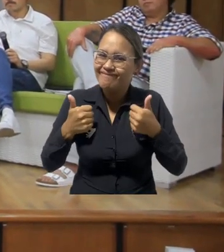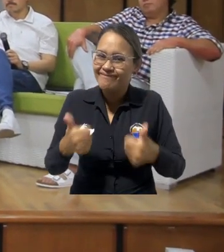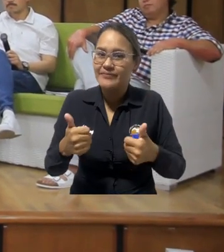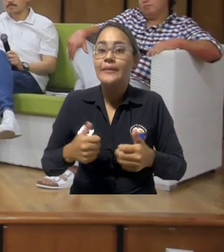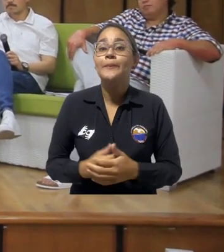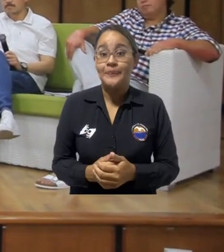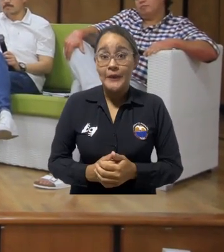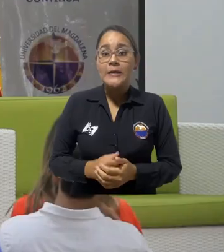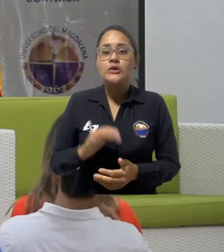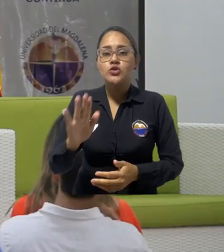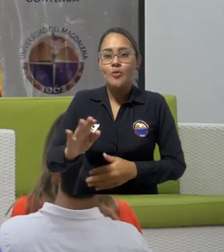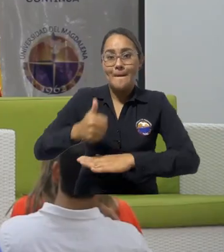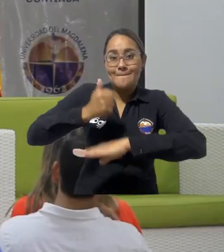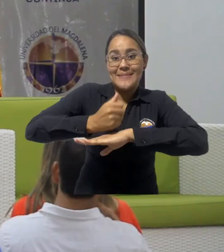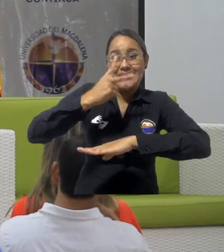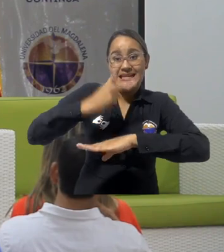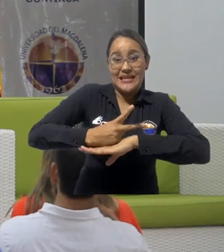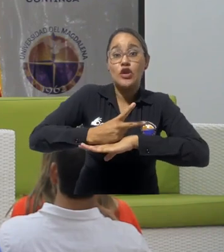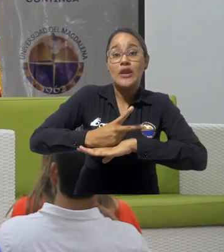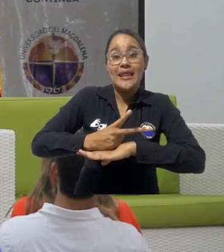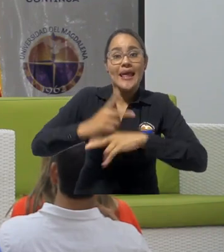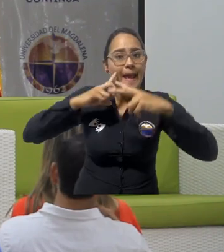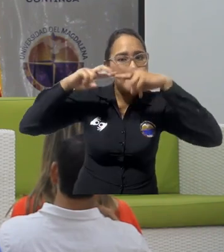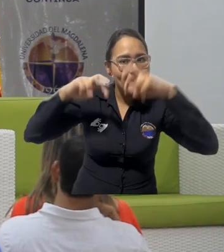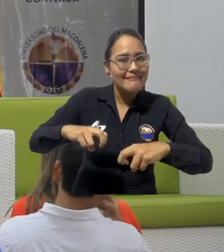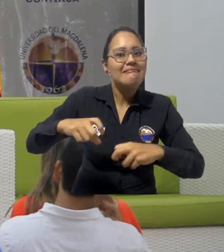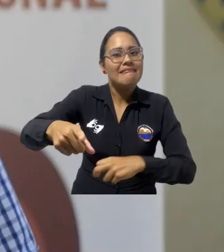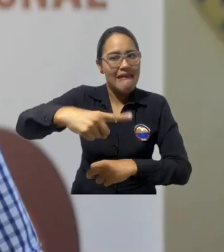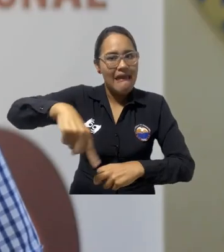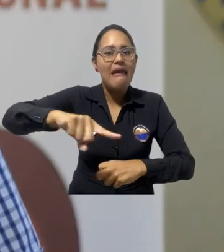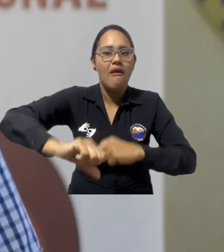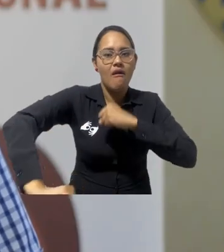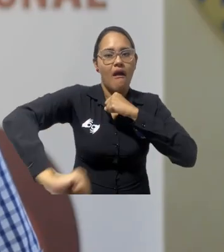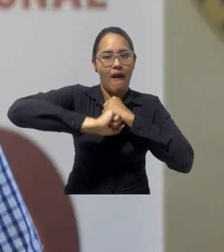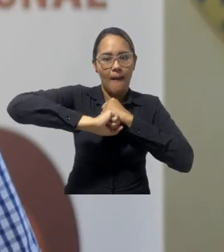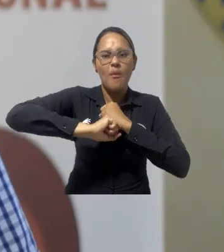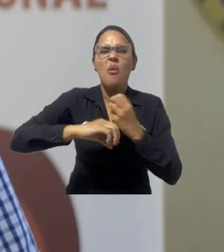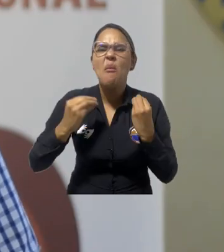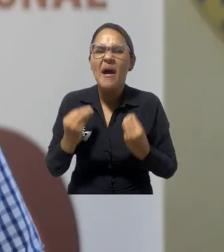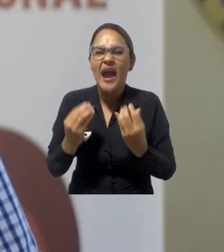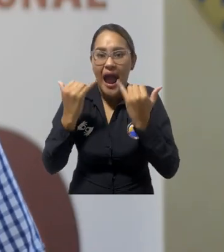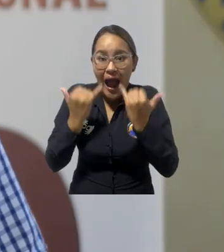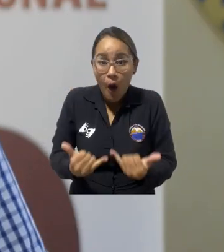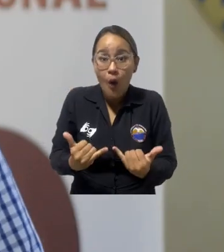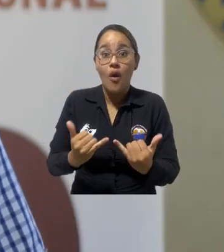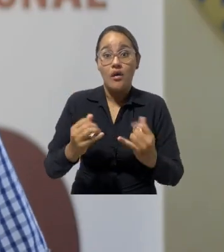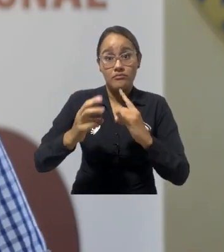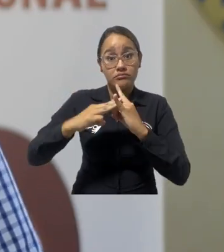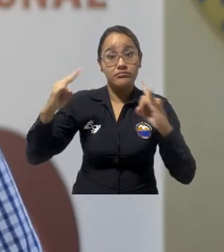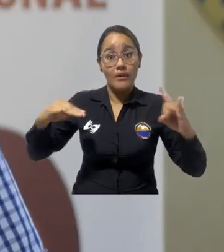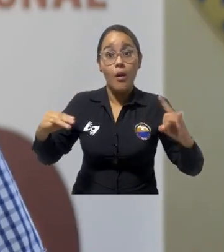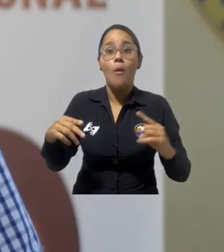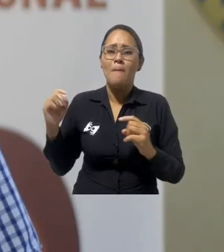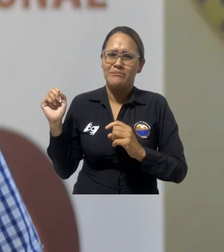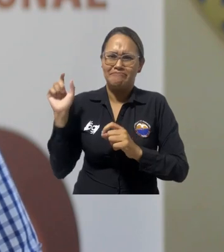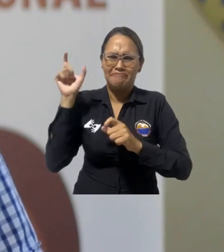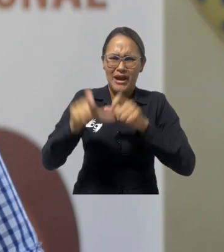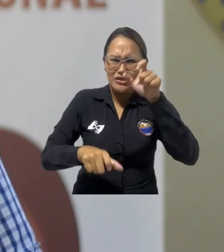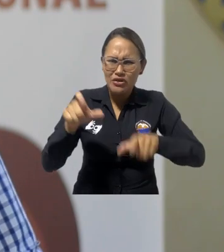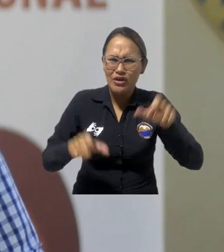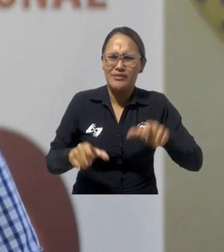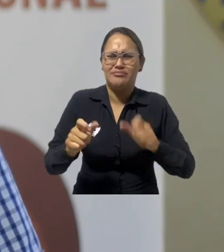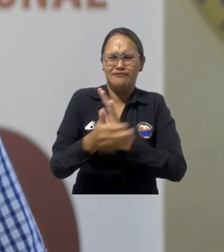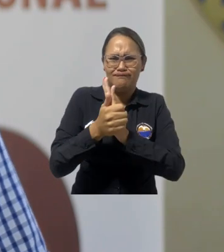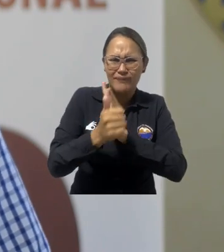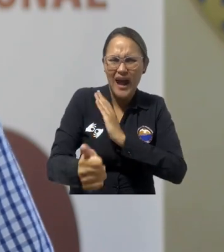evento se organizó con el apoyo de la Vicerrectoría de Investigación para poder tener el día de hoy en nuestra universidad conferencitas de talla